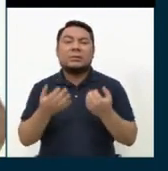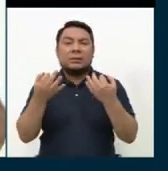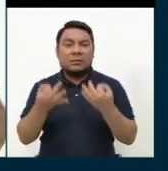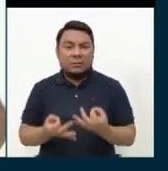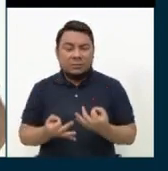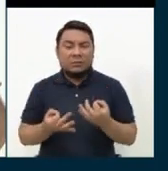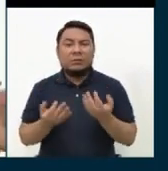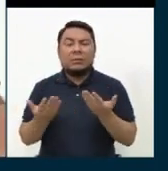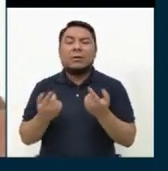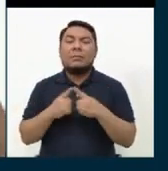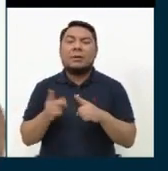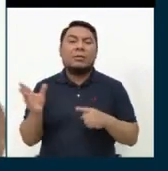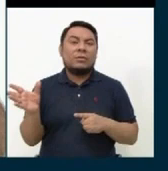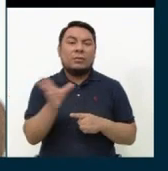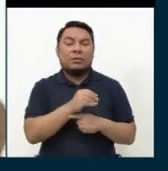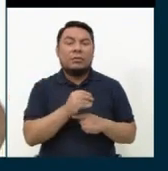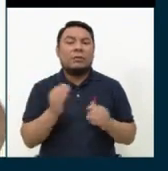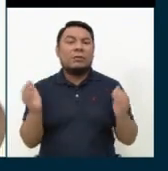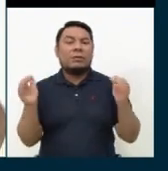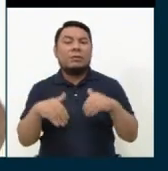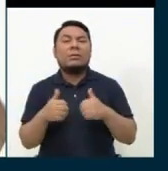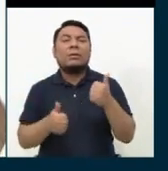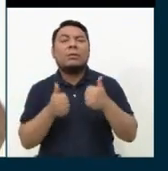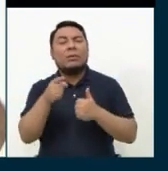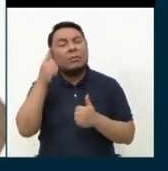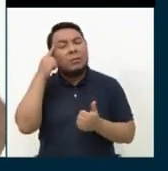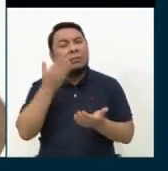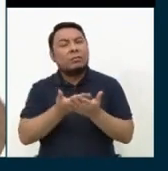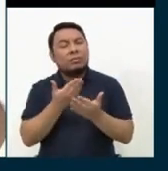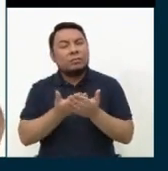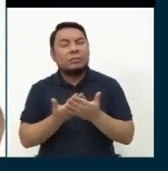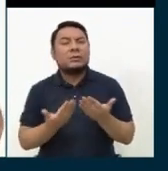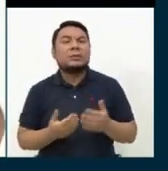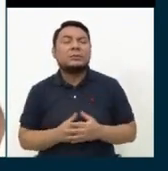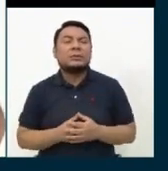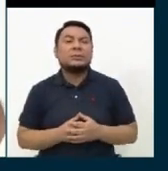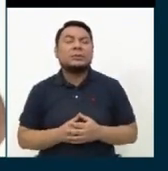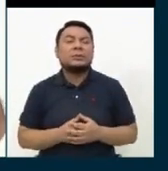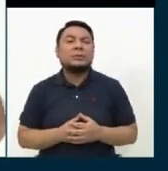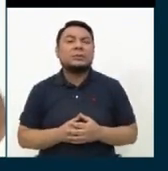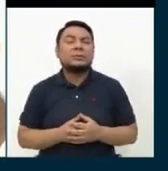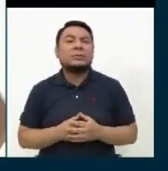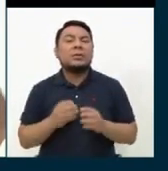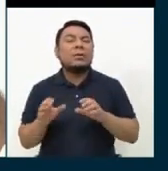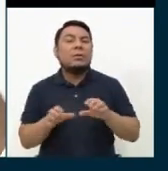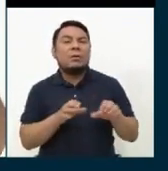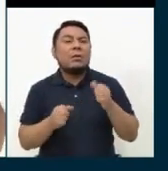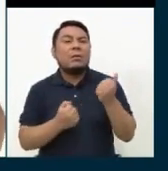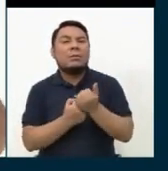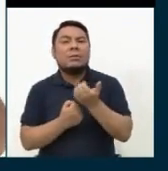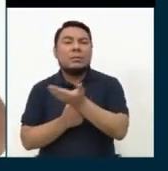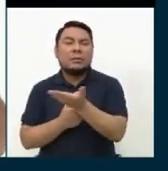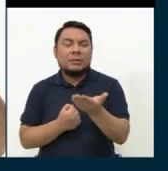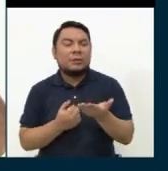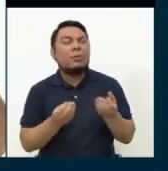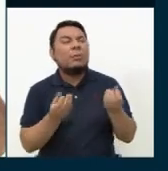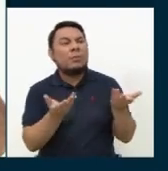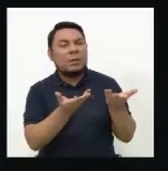adecuada, cosa que todos están yendo a la quiebra. ¿Cuál sería sus propuestas o la forma de apoyarles a ellos?